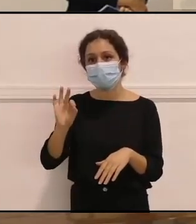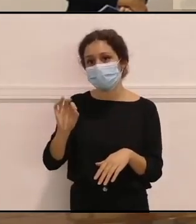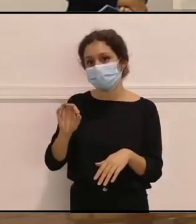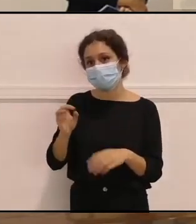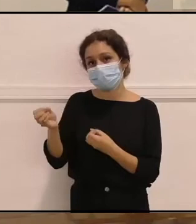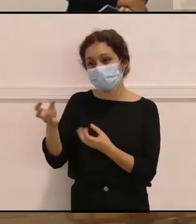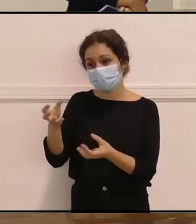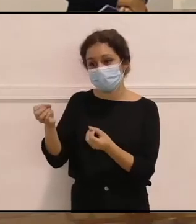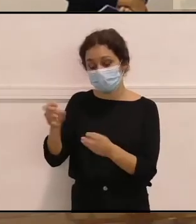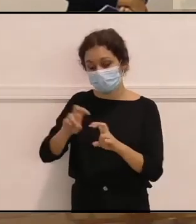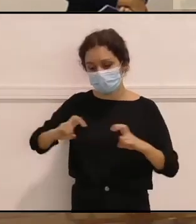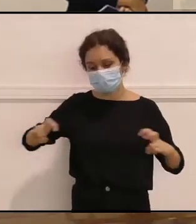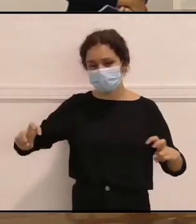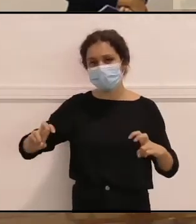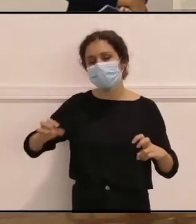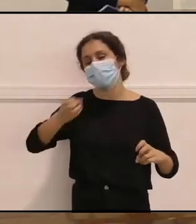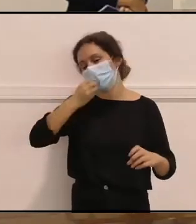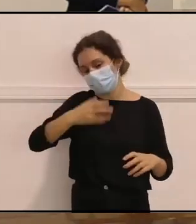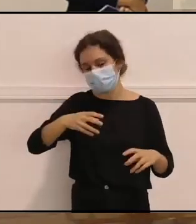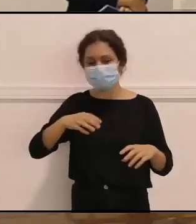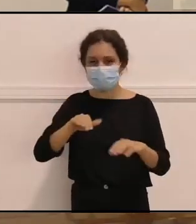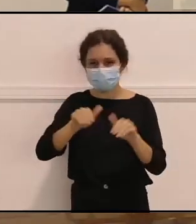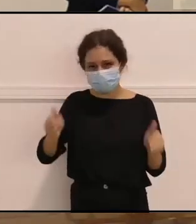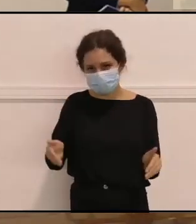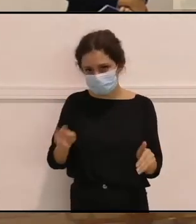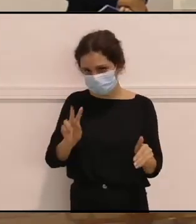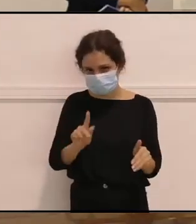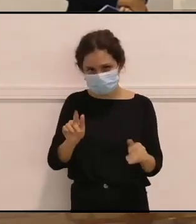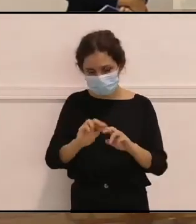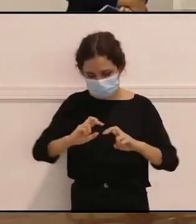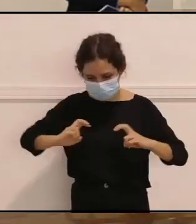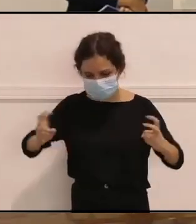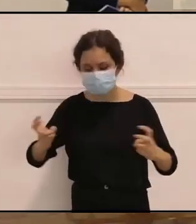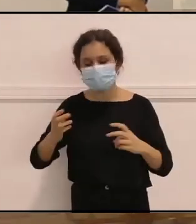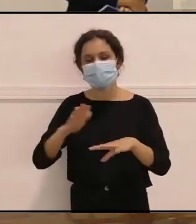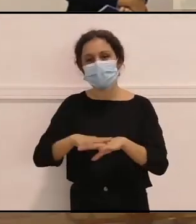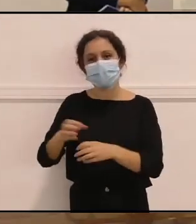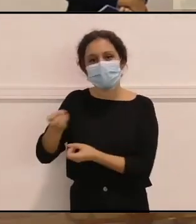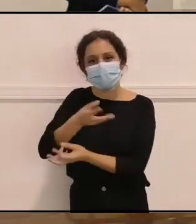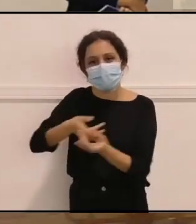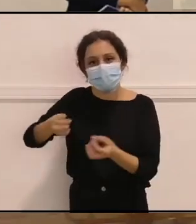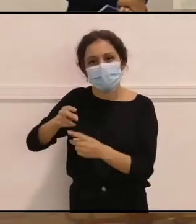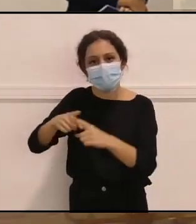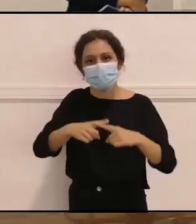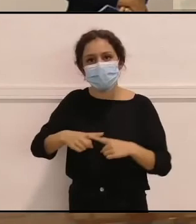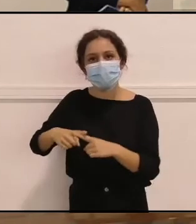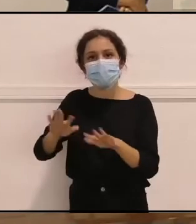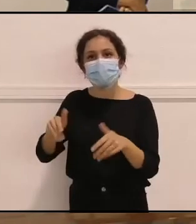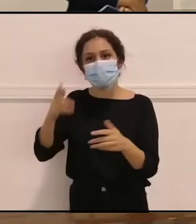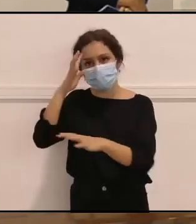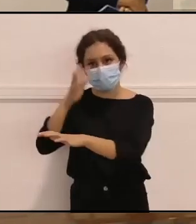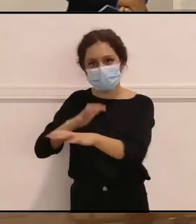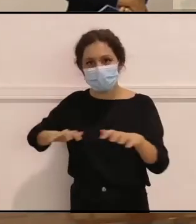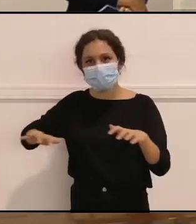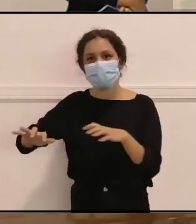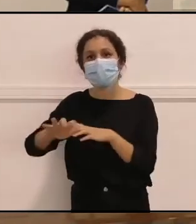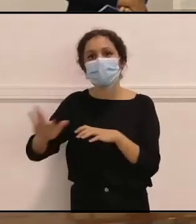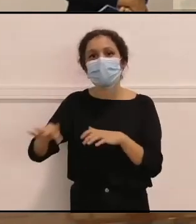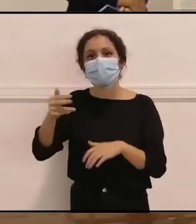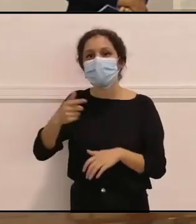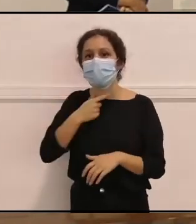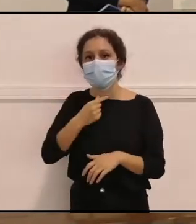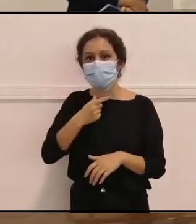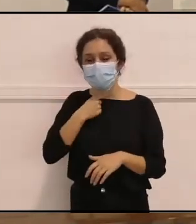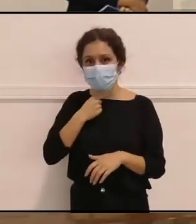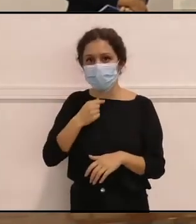o en esta rueda de compartir, que es la empatía y el humor